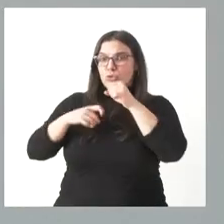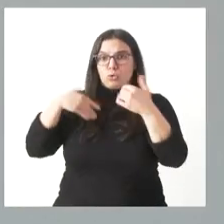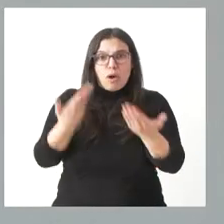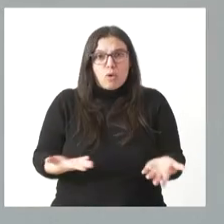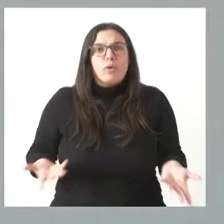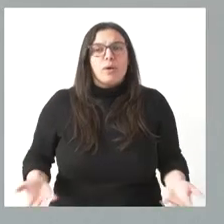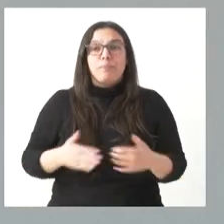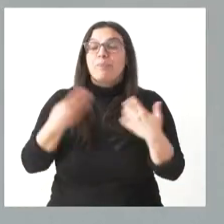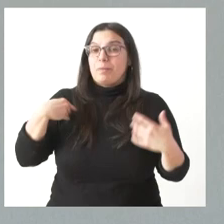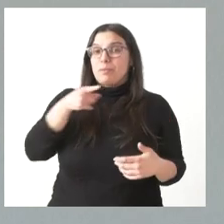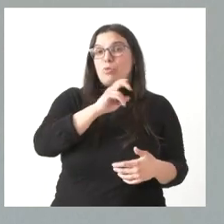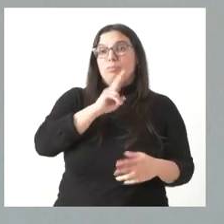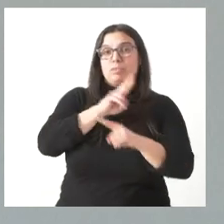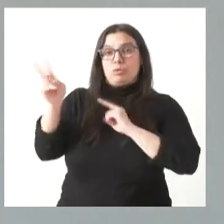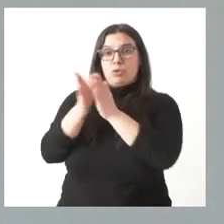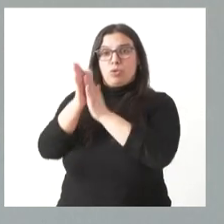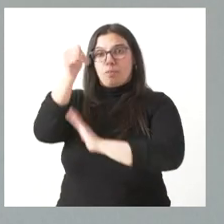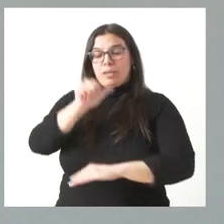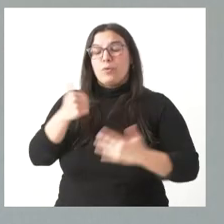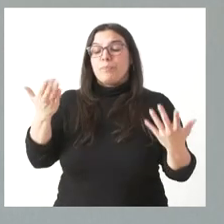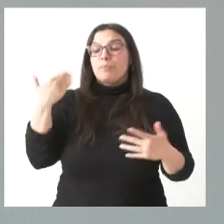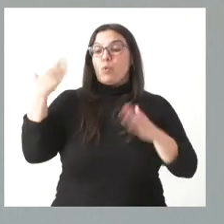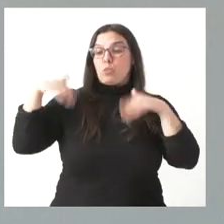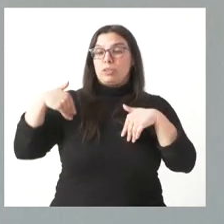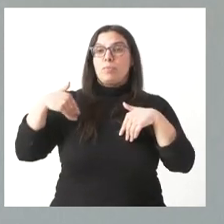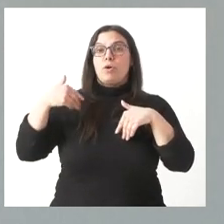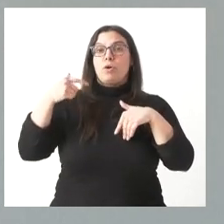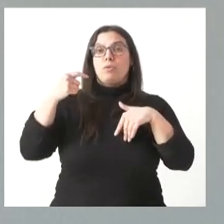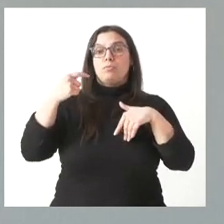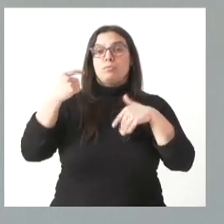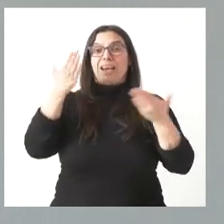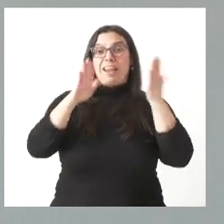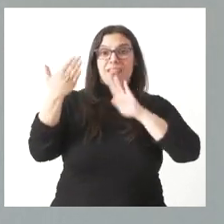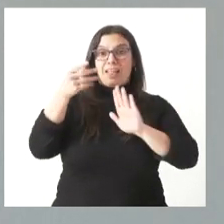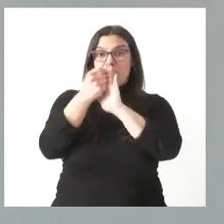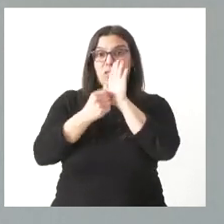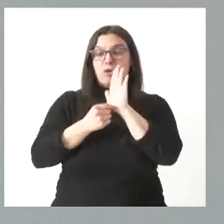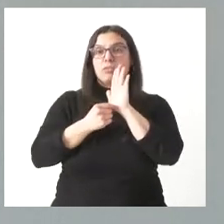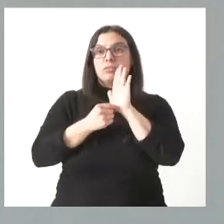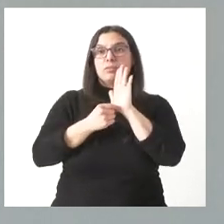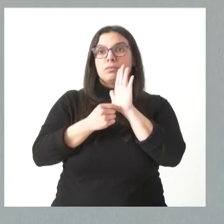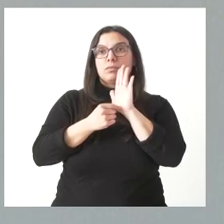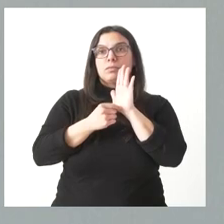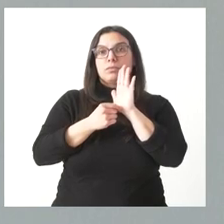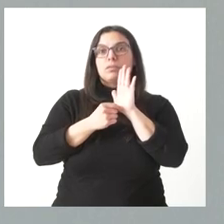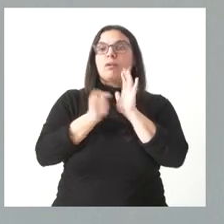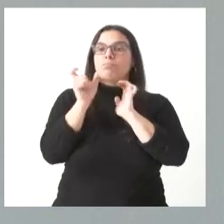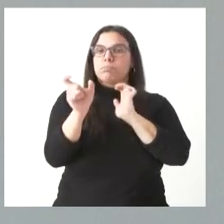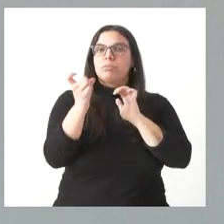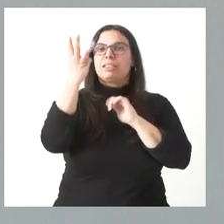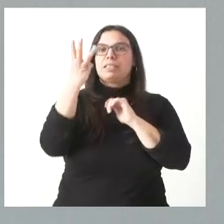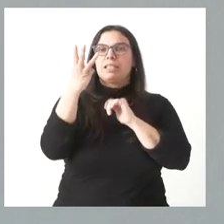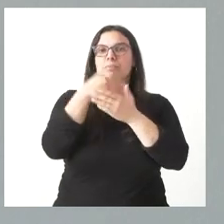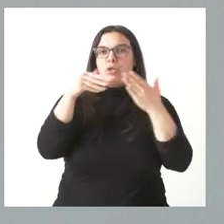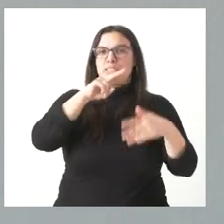se lo decía a su compañero. La licitación anterior llevó a una adjudicación por un importe de 3 millones de euros. La